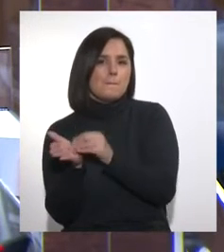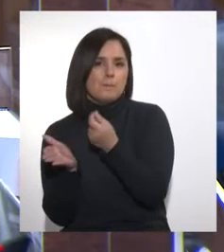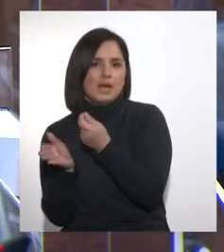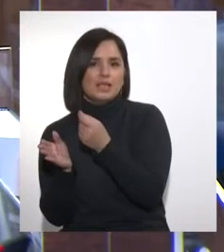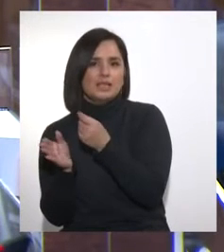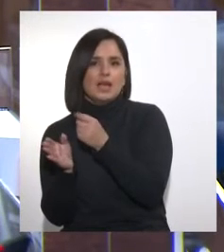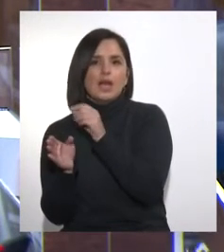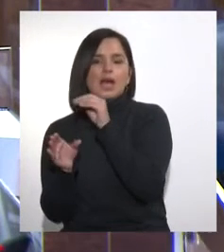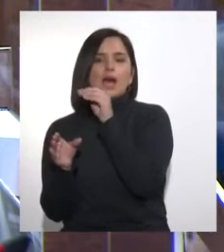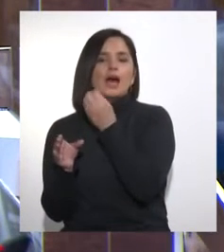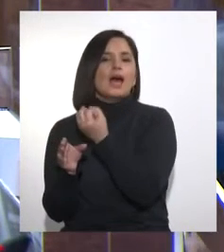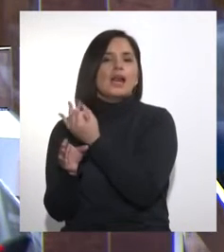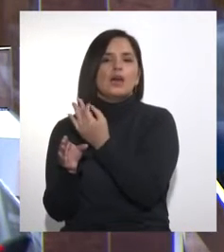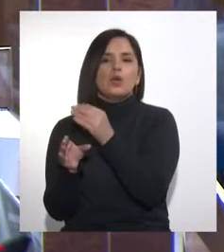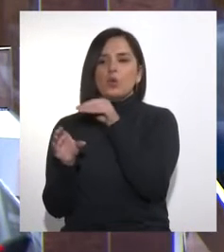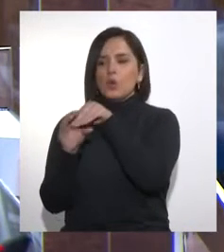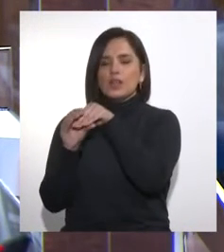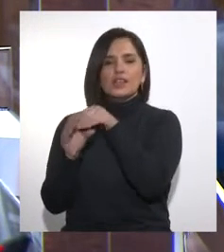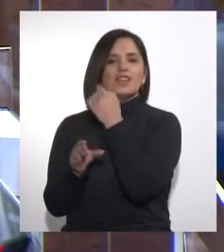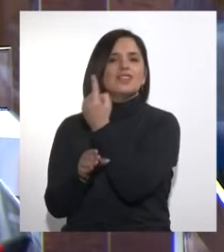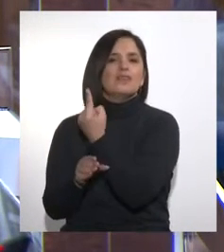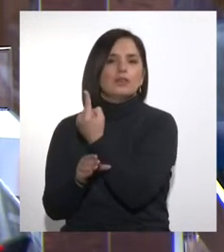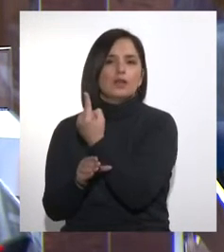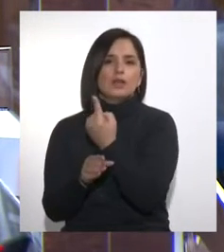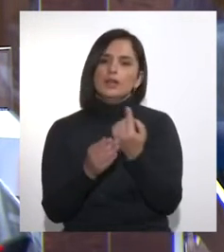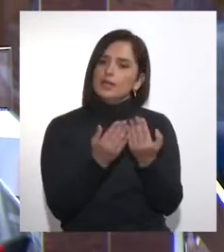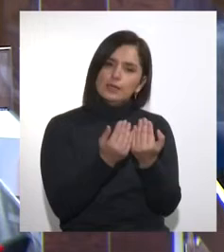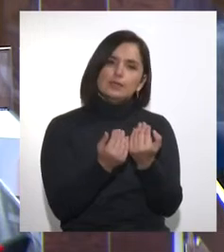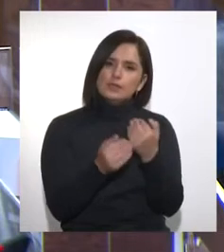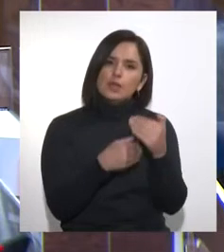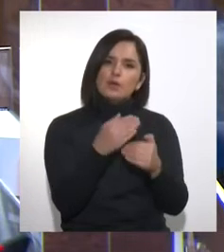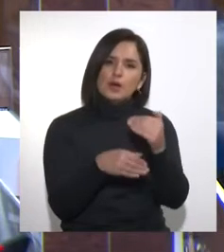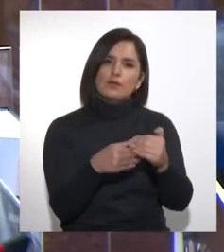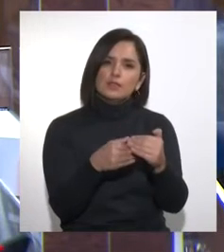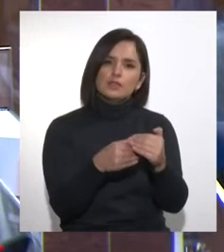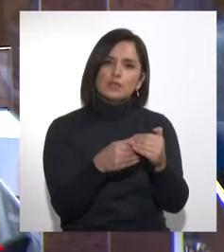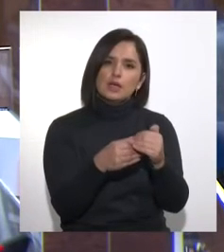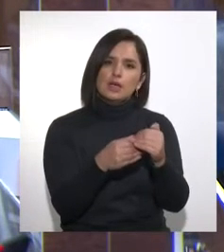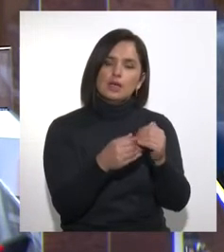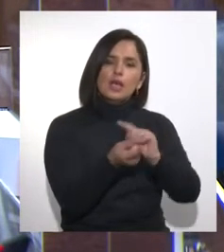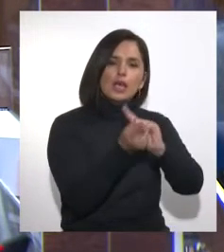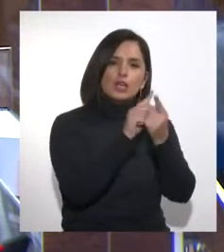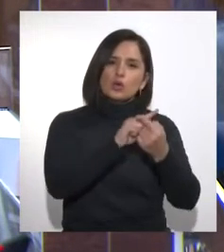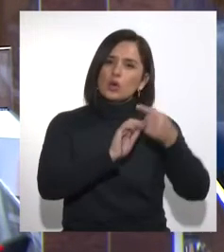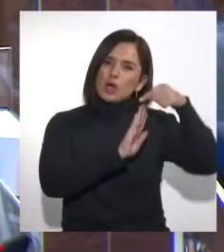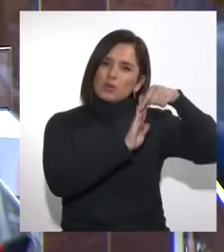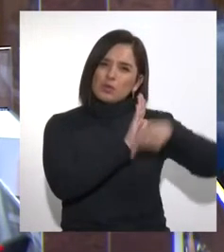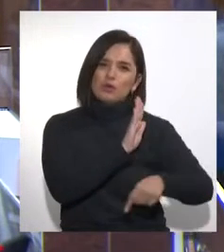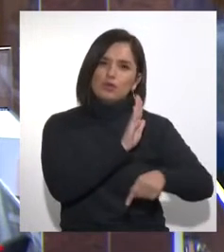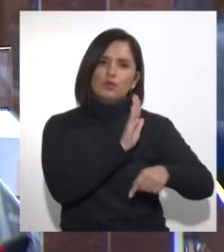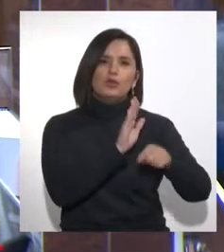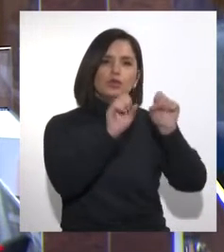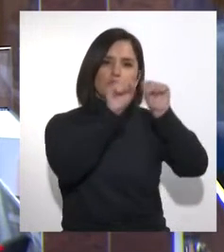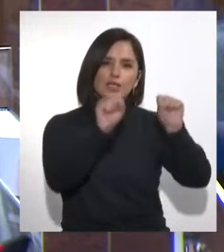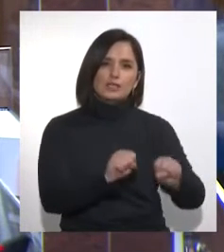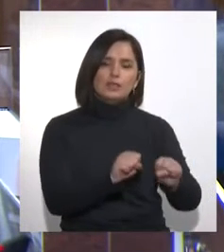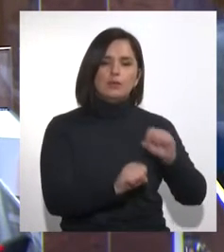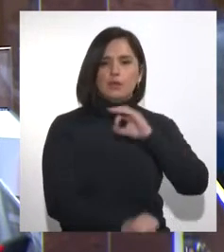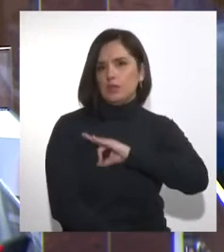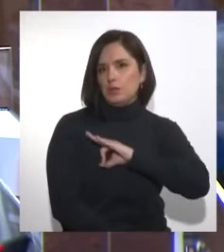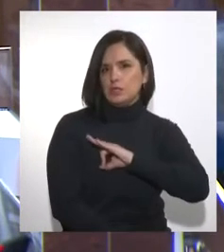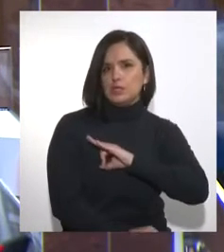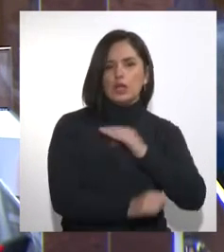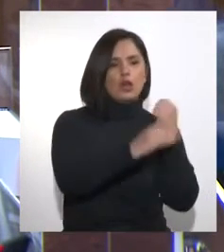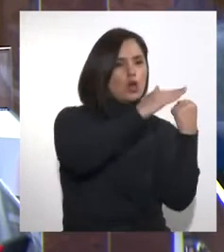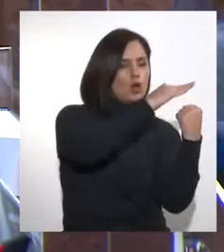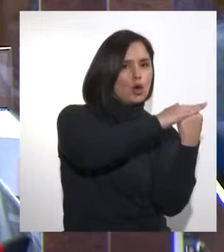Presidenta, necesitamos avanzar a una cirugía mayor del sistema de pensiones, crear un sistema multipilar, donde